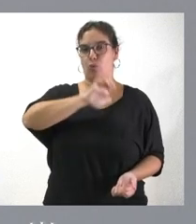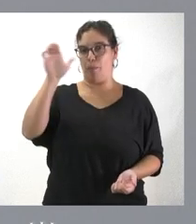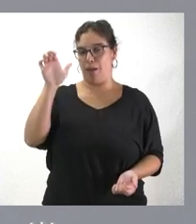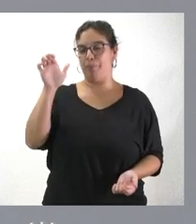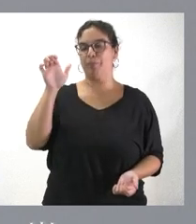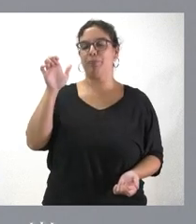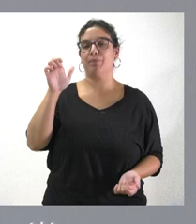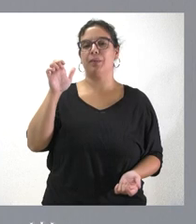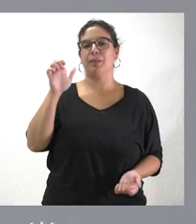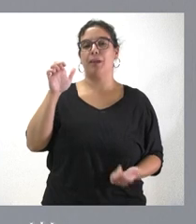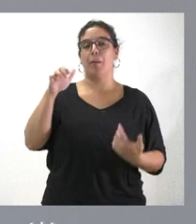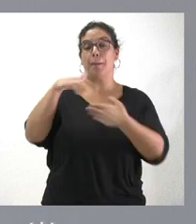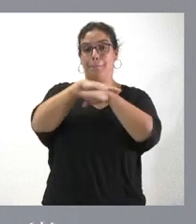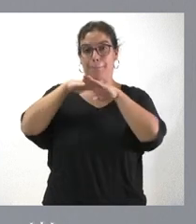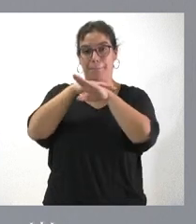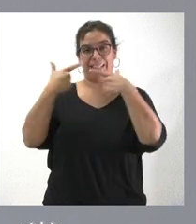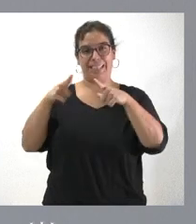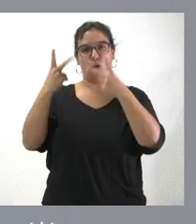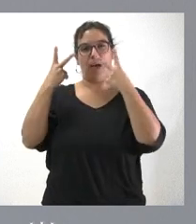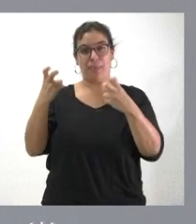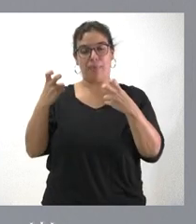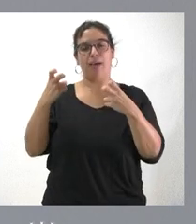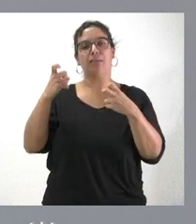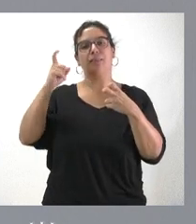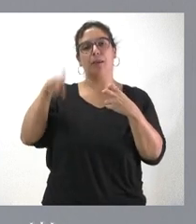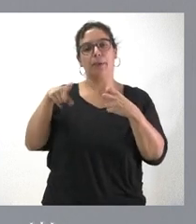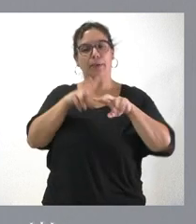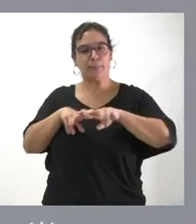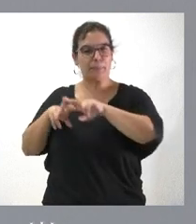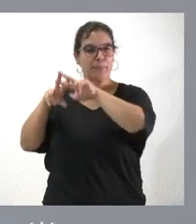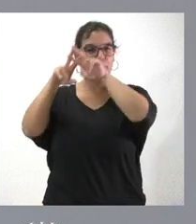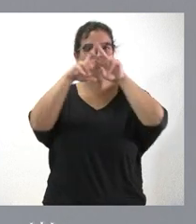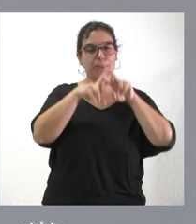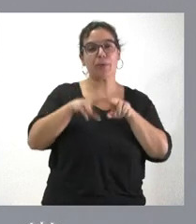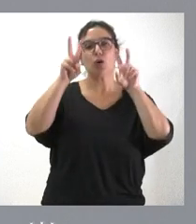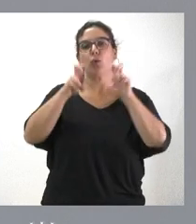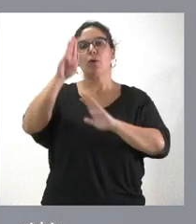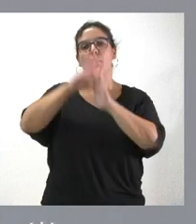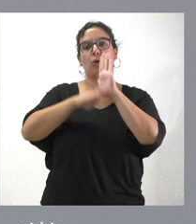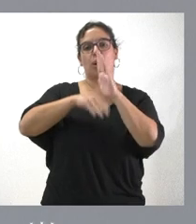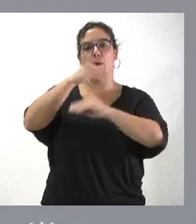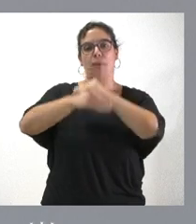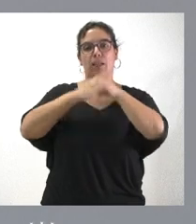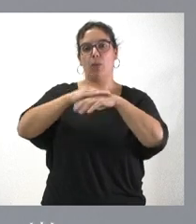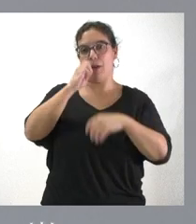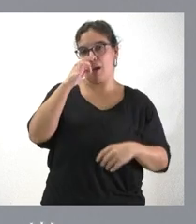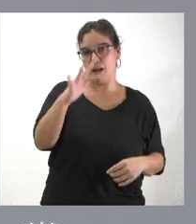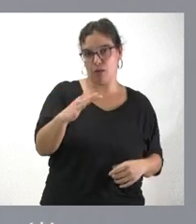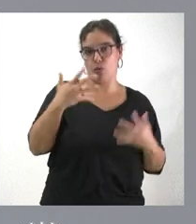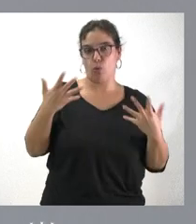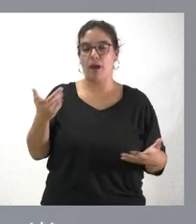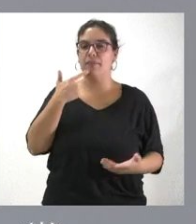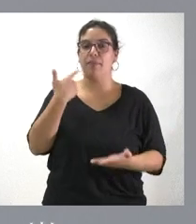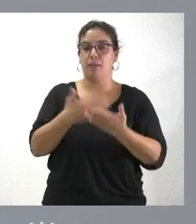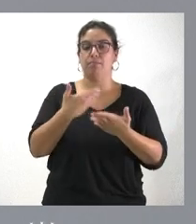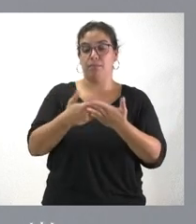el Ministerio de Hacienda, repasando un poco cuál iba a ser el nuevo programa operativo para los próximos años. Y certificaron